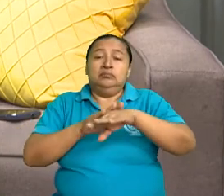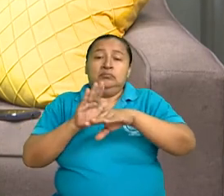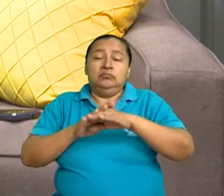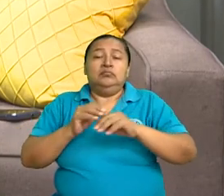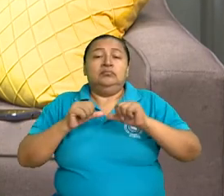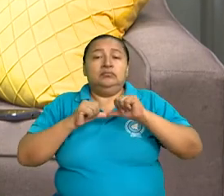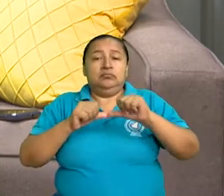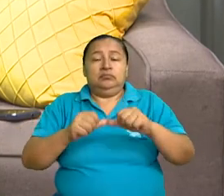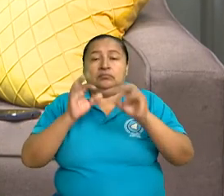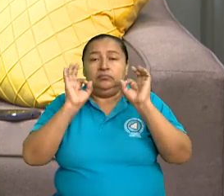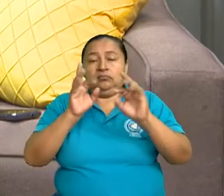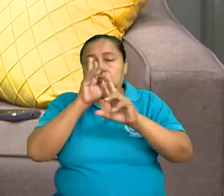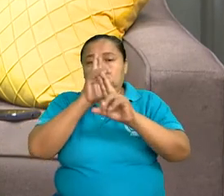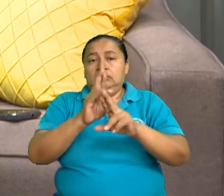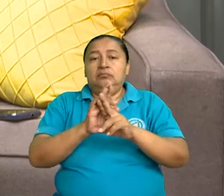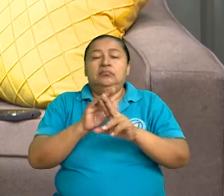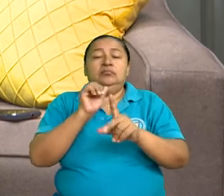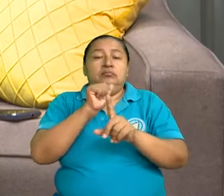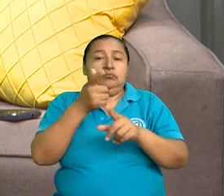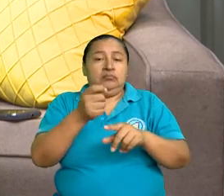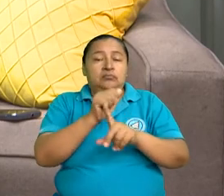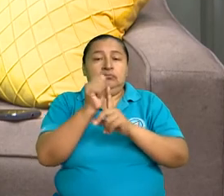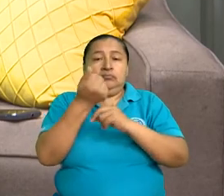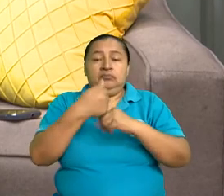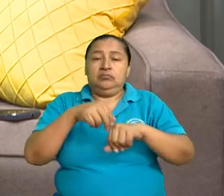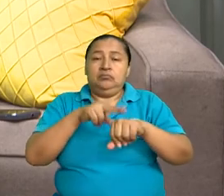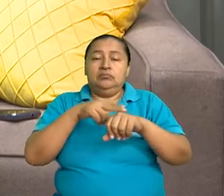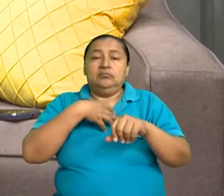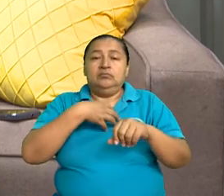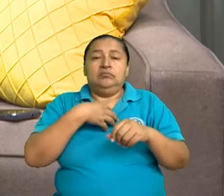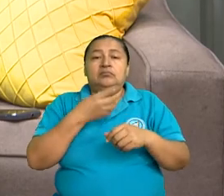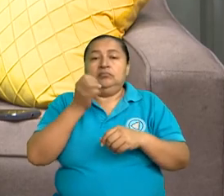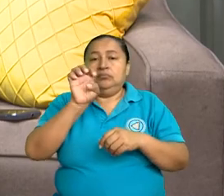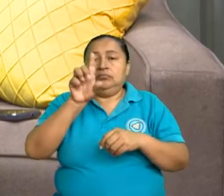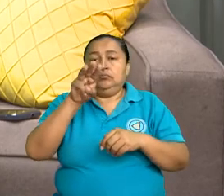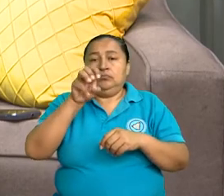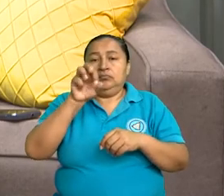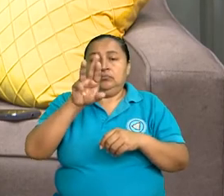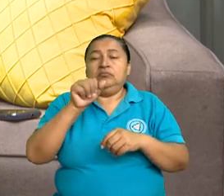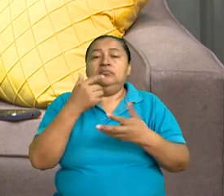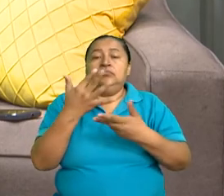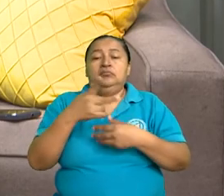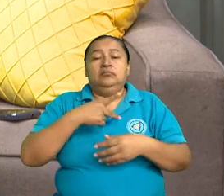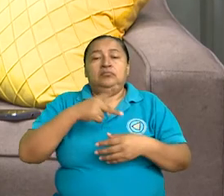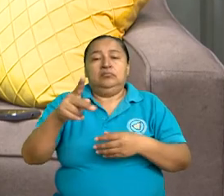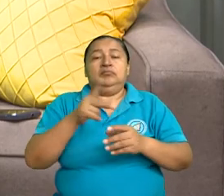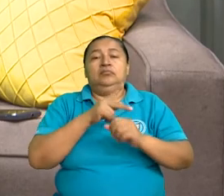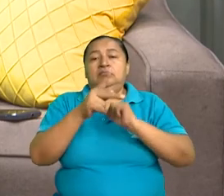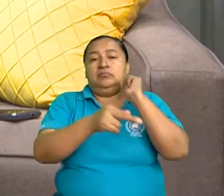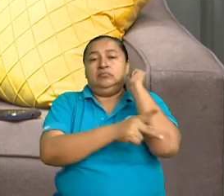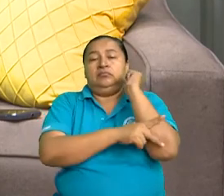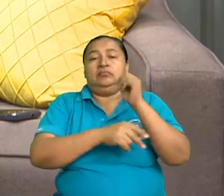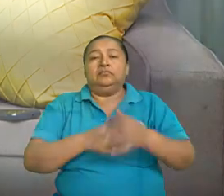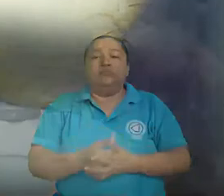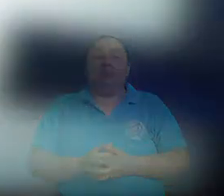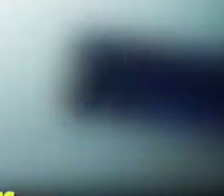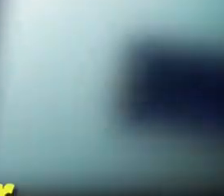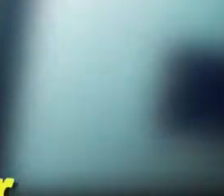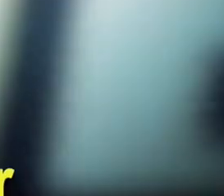se quede en fiel sintonía del canal parlamentario, el canal de la Asamblea Nacional. Estuvo con ustedes el Bermar, si les esperamos en una nueva edición.